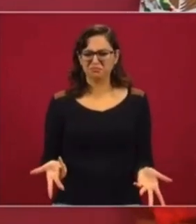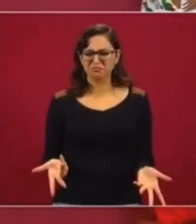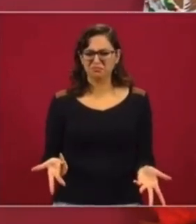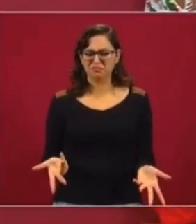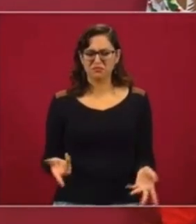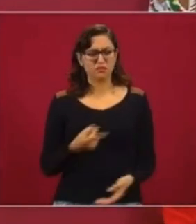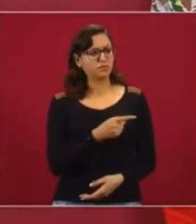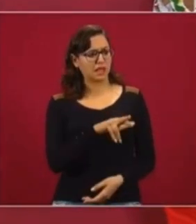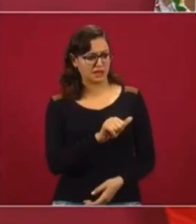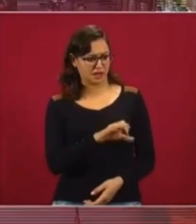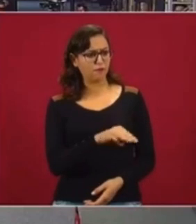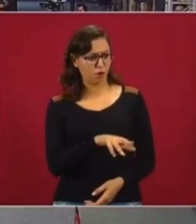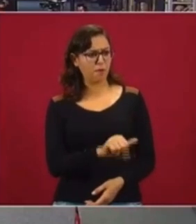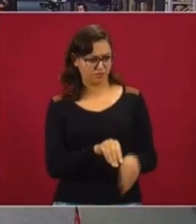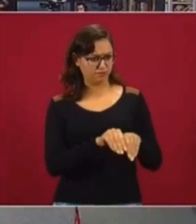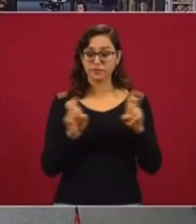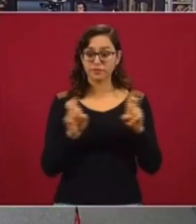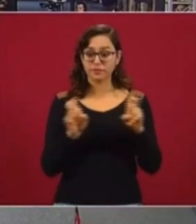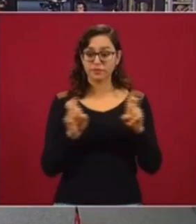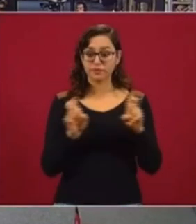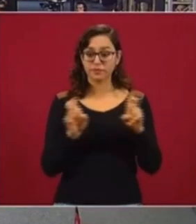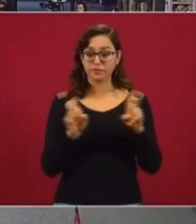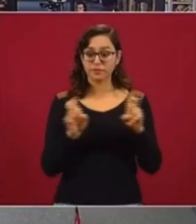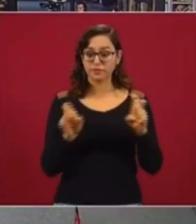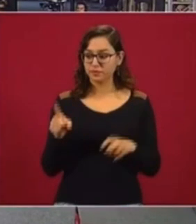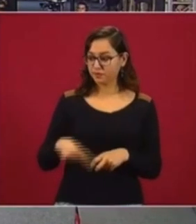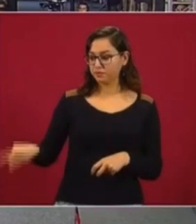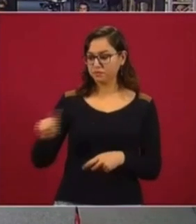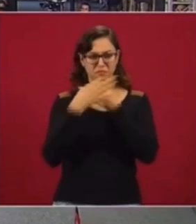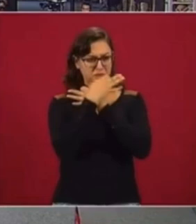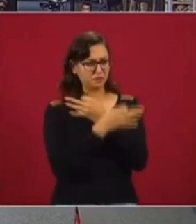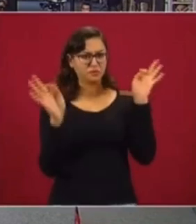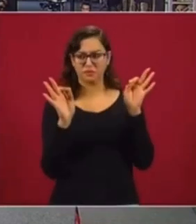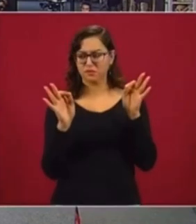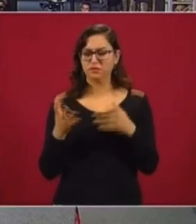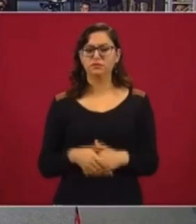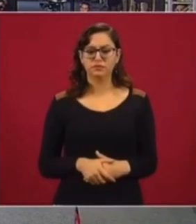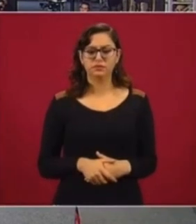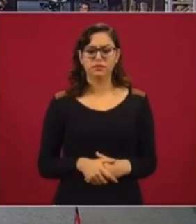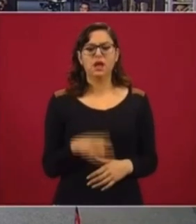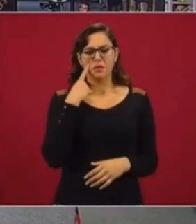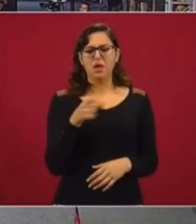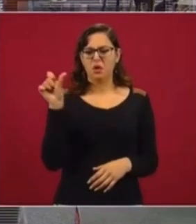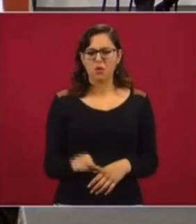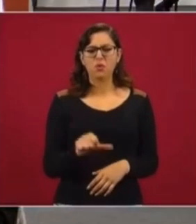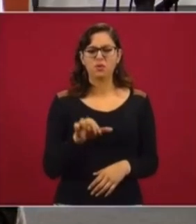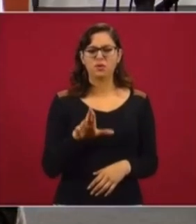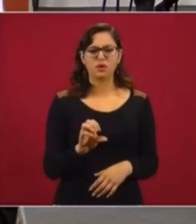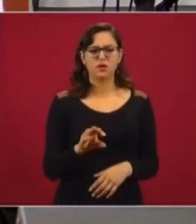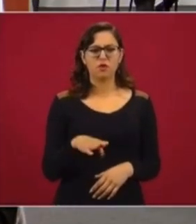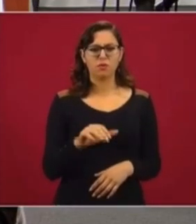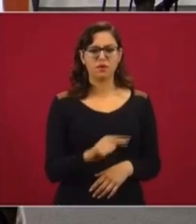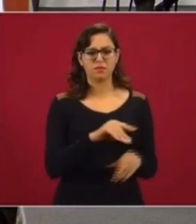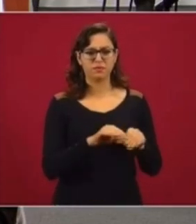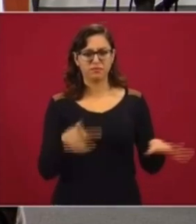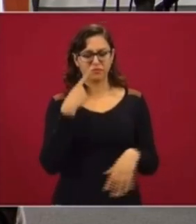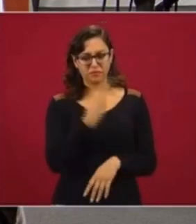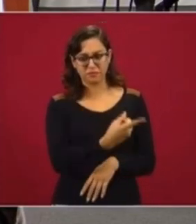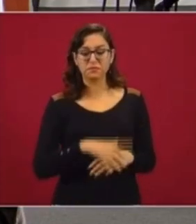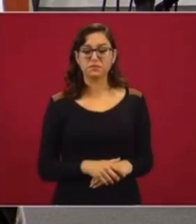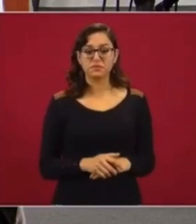estará en reforma? No, pero el desplegado. A ver, pon la primera de la reforma, ¿alguna de esas la encontramos? Ahí está.